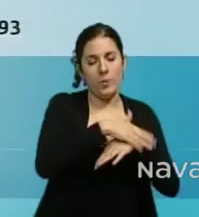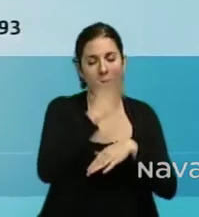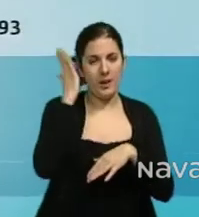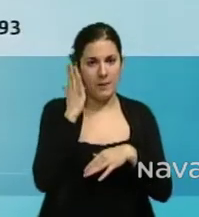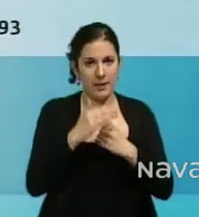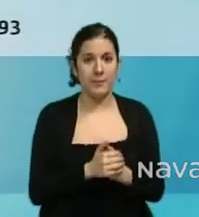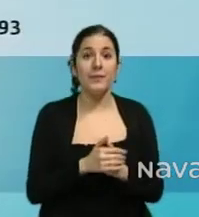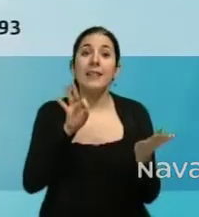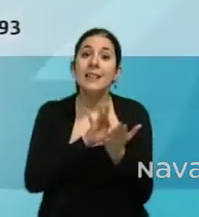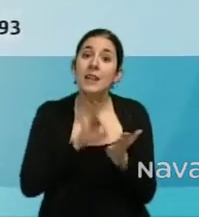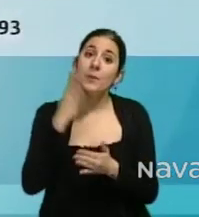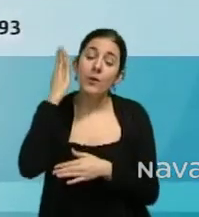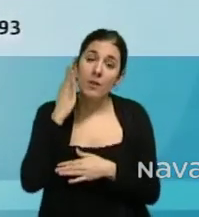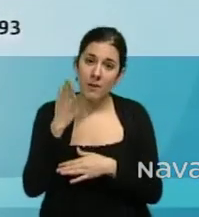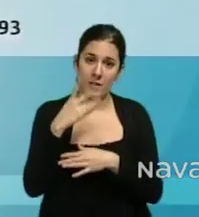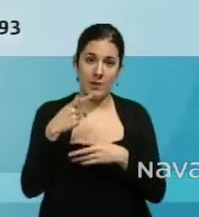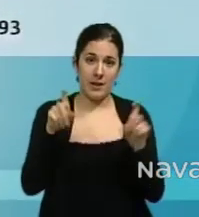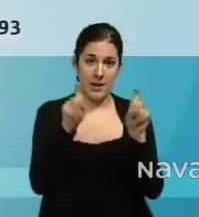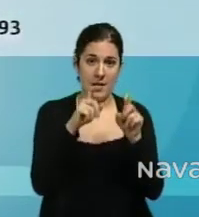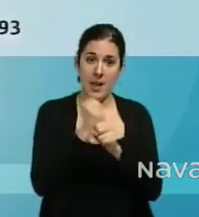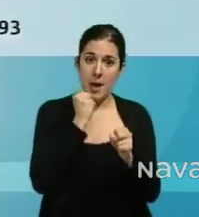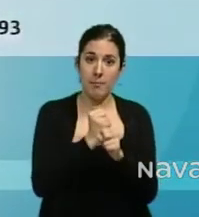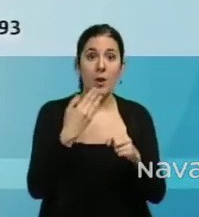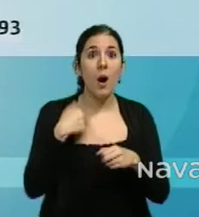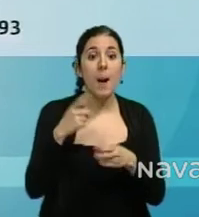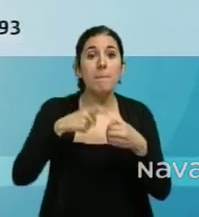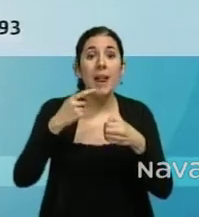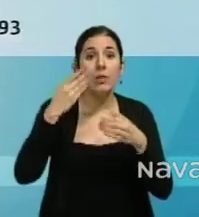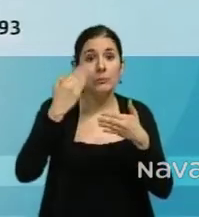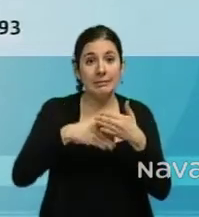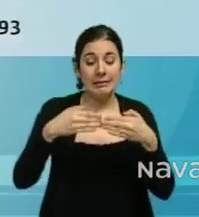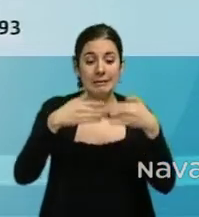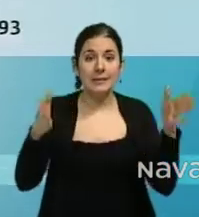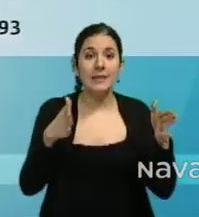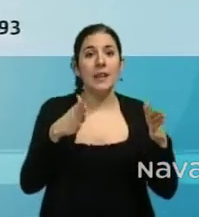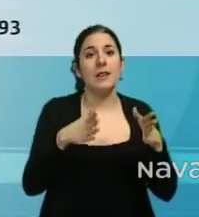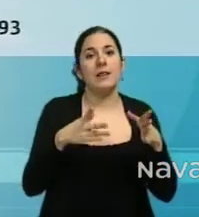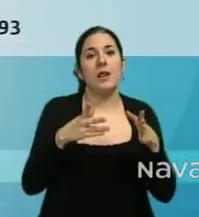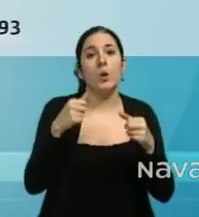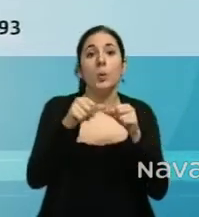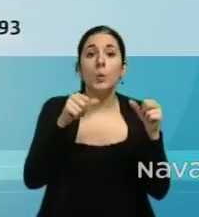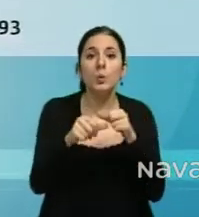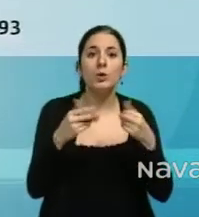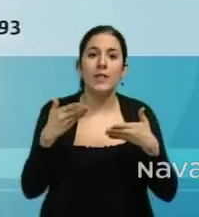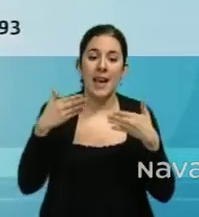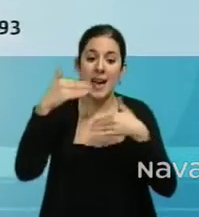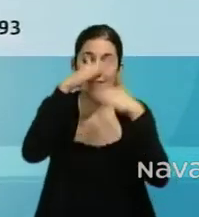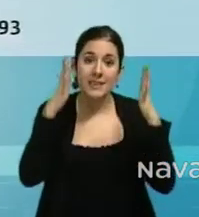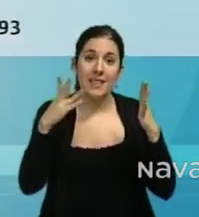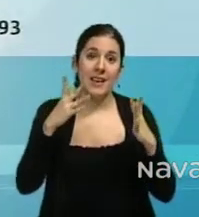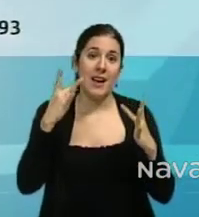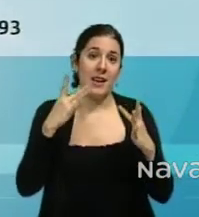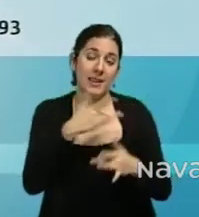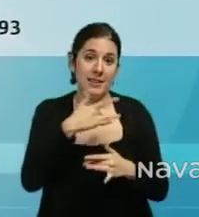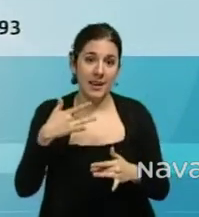El Servicio Navarro de Empleo tiene abierto el plazo de inscripción del curso de logística sanitaria en situaciones de atención a múltiples víctimas y catástrofes.